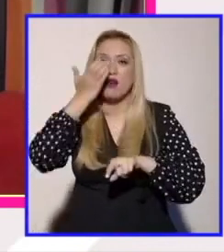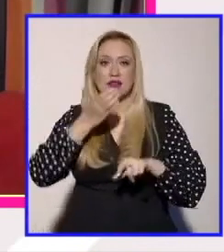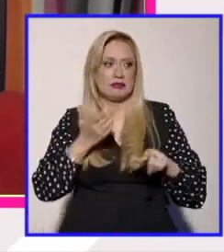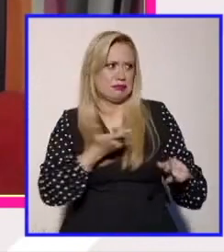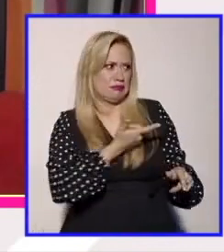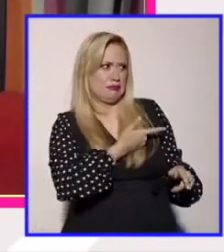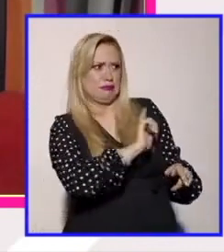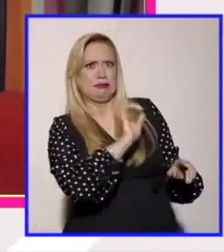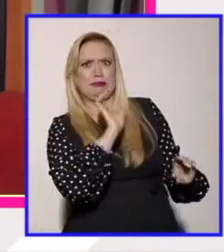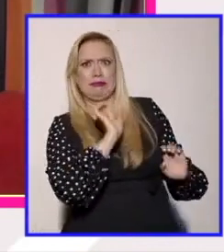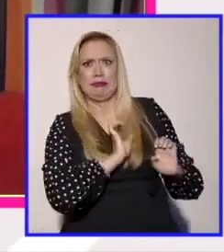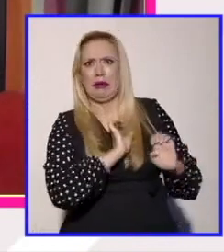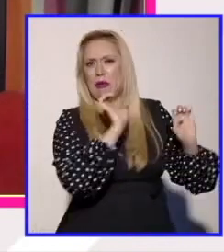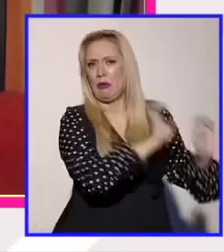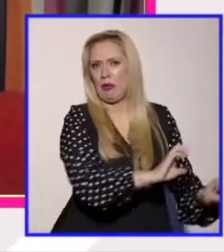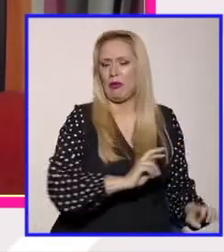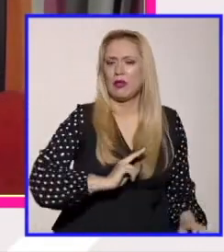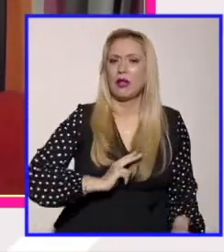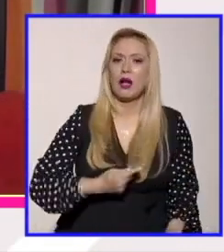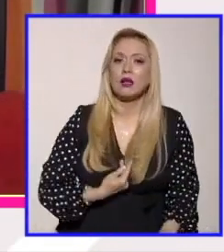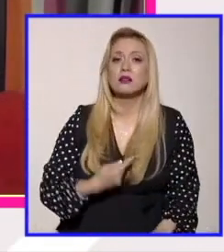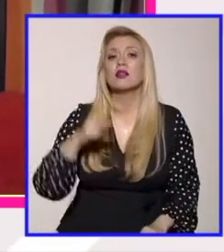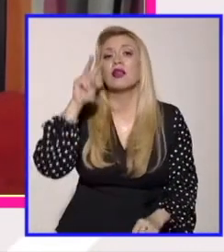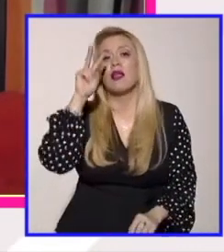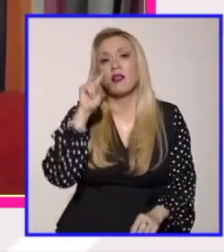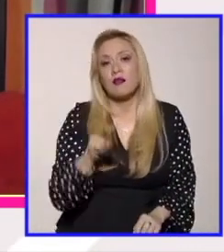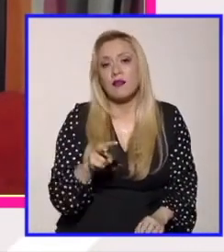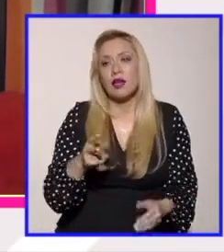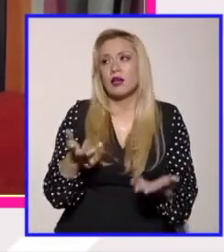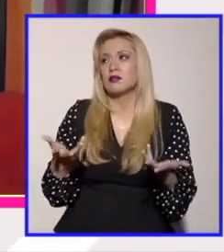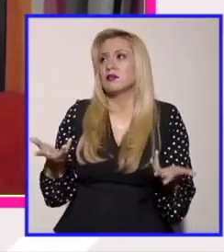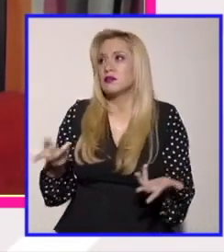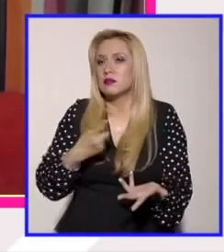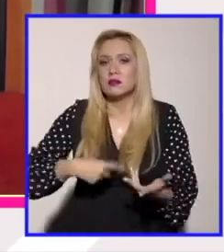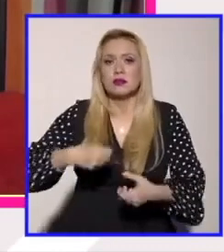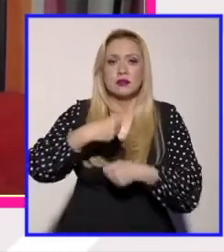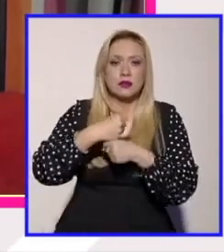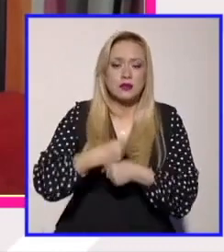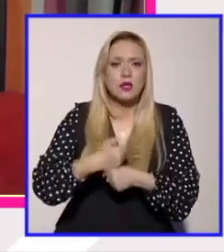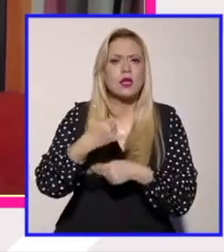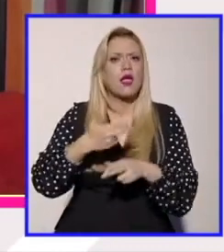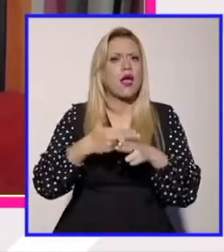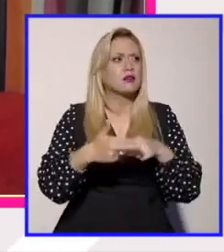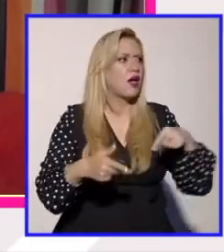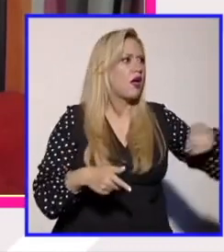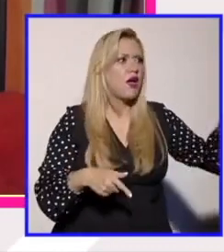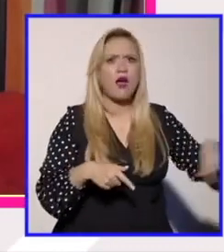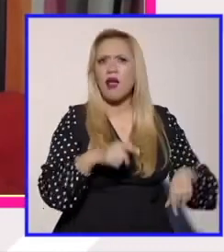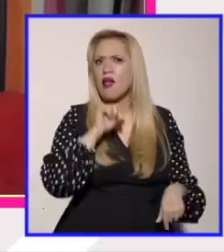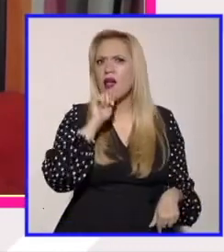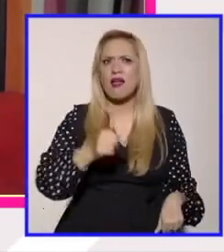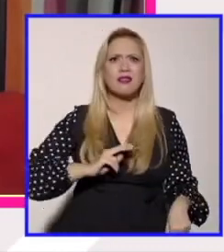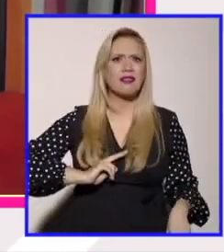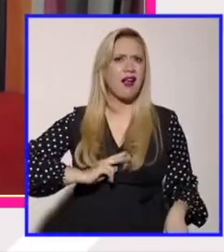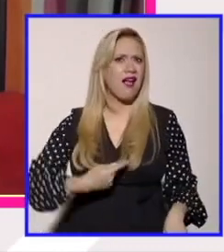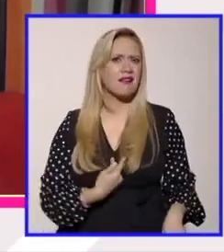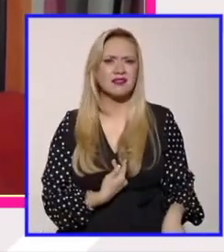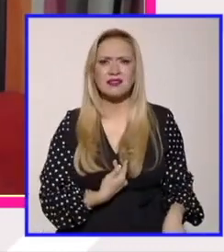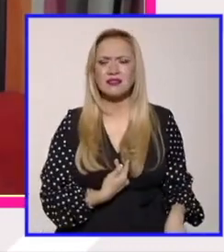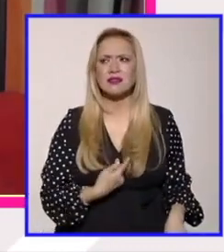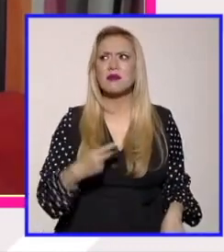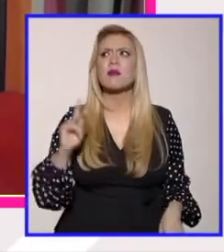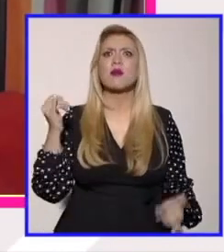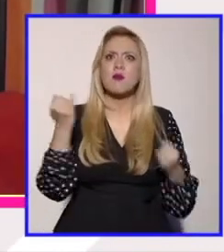trans afectan mucho más, de modos desproporcionados, a las personas que no son trans. Lo primero y lo que más